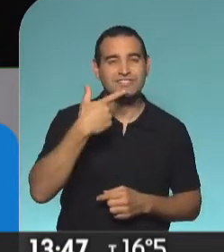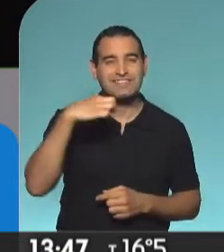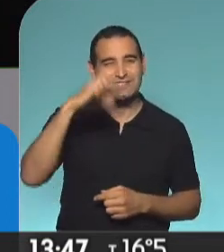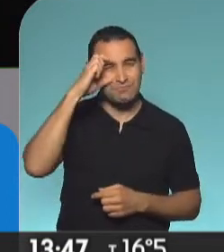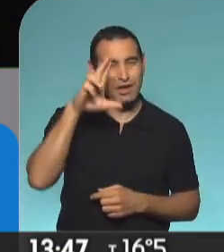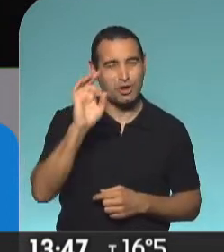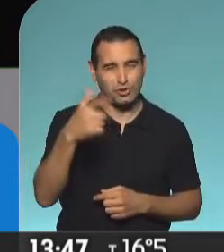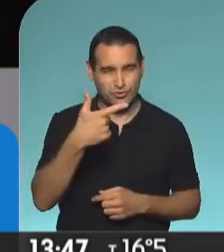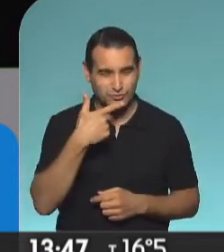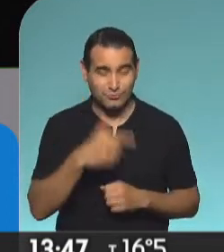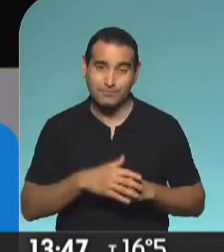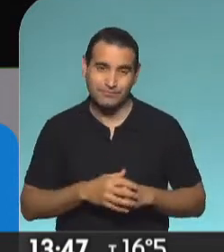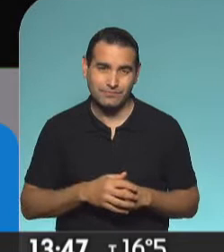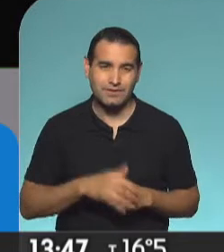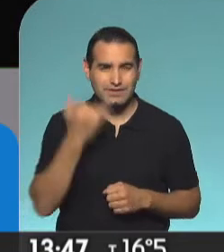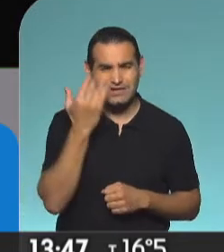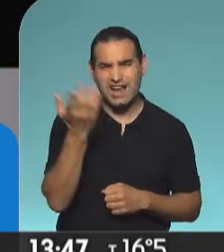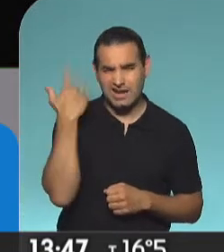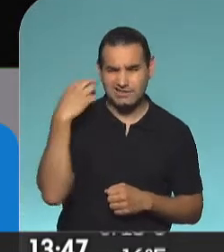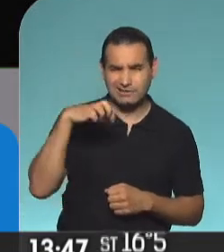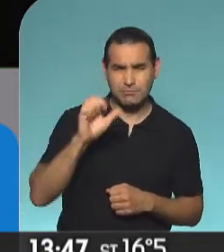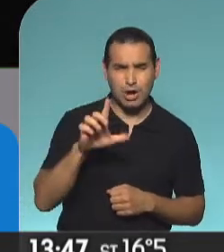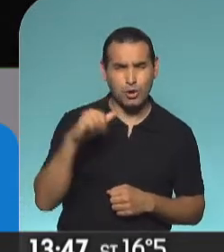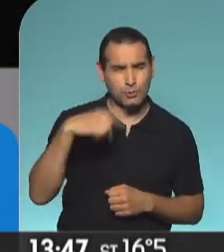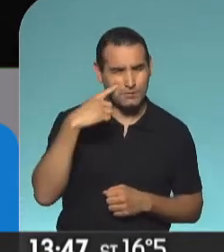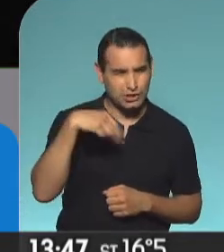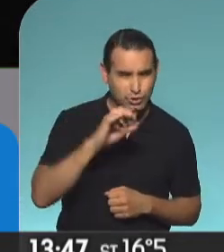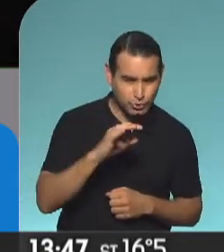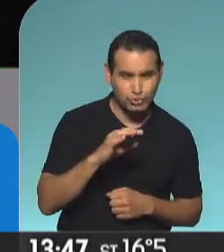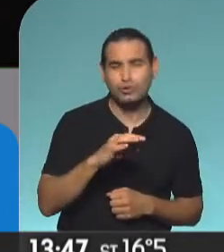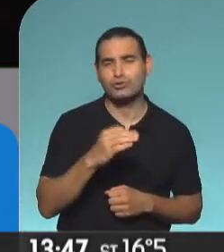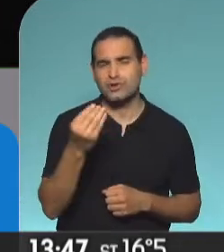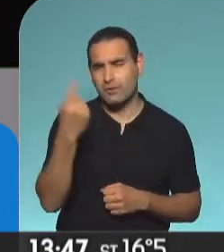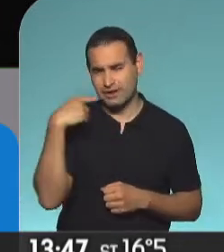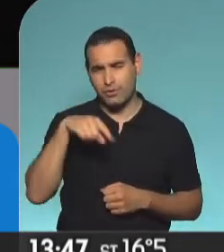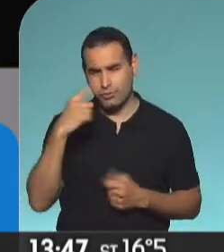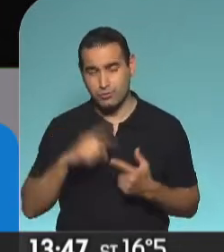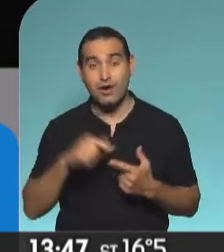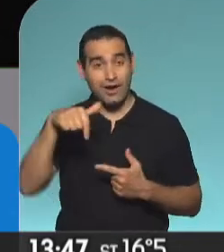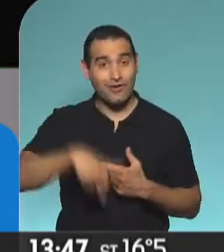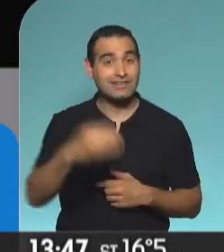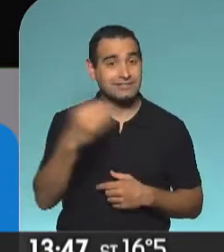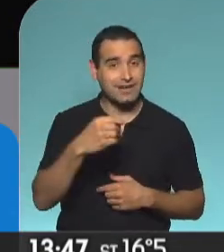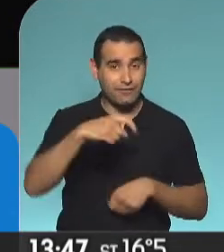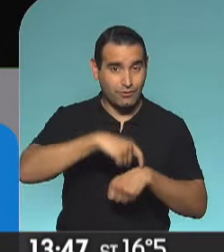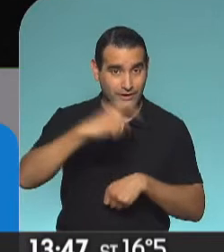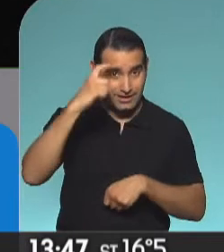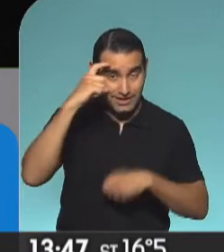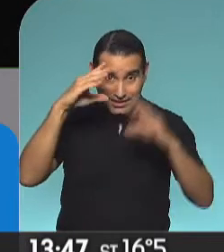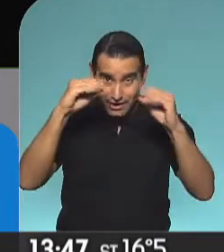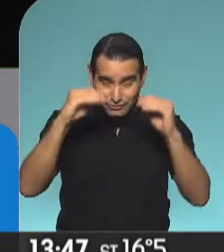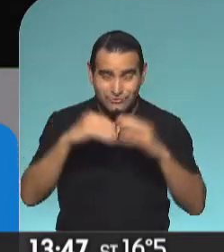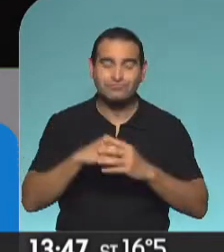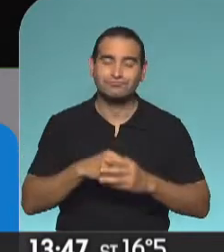ya tuvo a Juan Palomino en el comienzo, Alta Perruín, el sábado pasado, y que este sábado a las 10 de la noche se lleva la